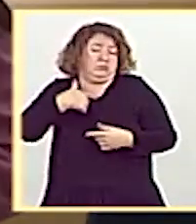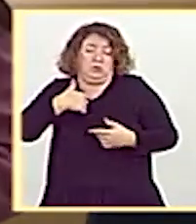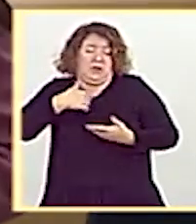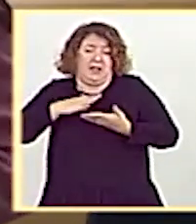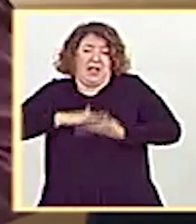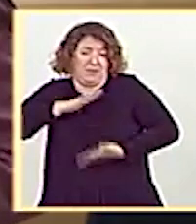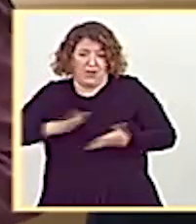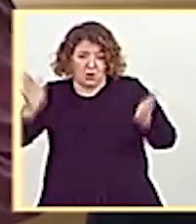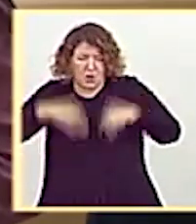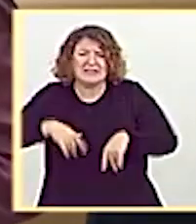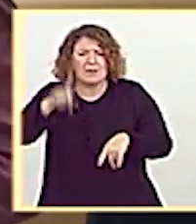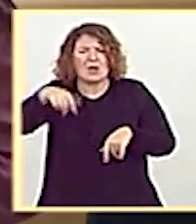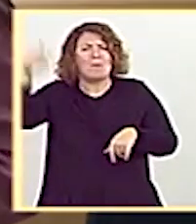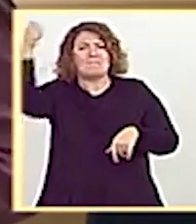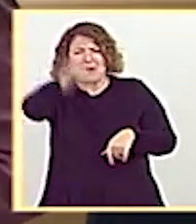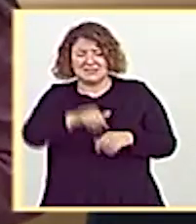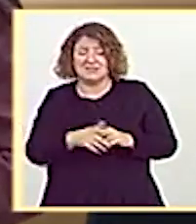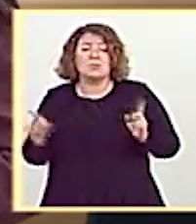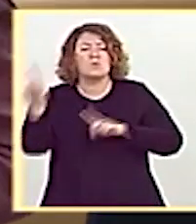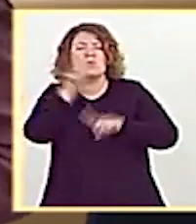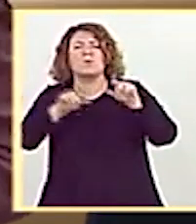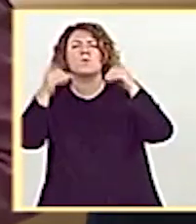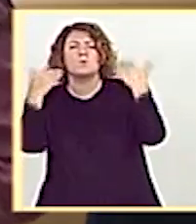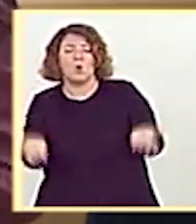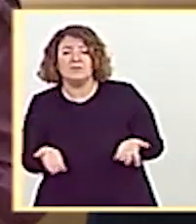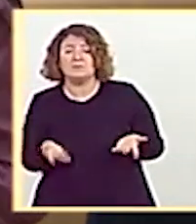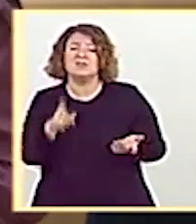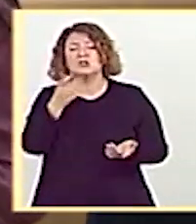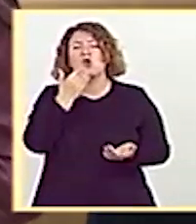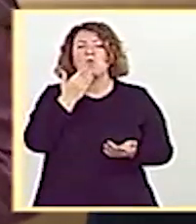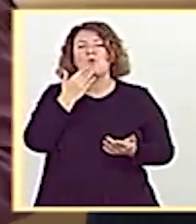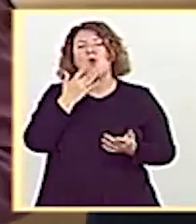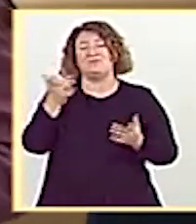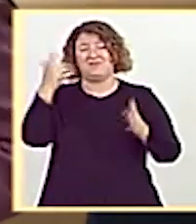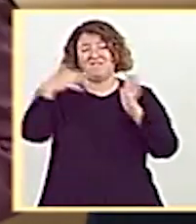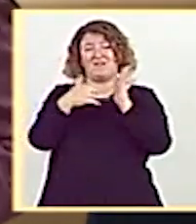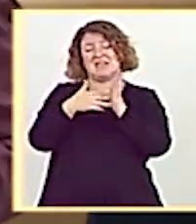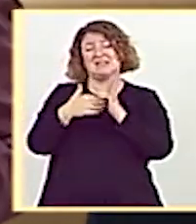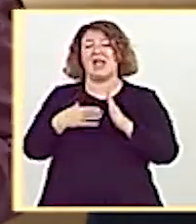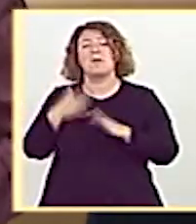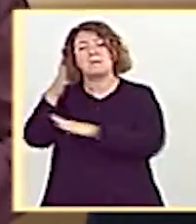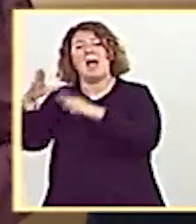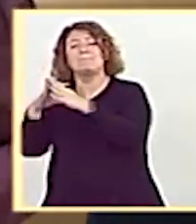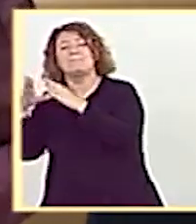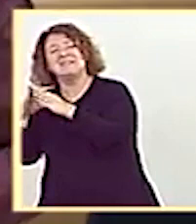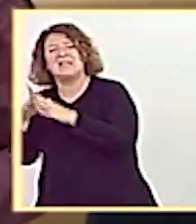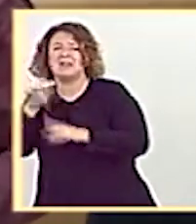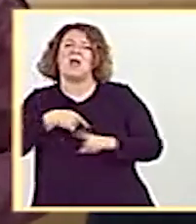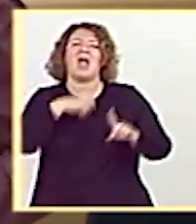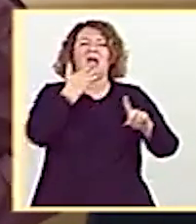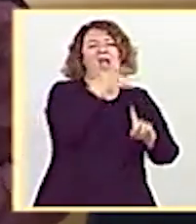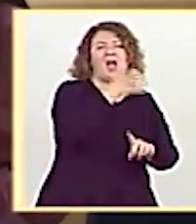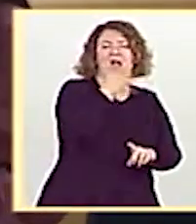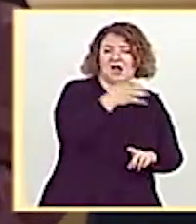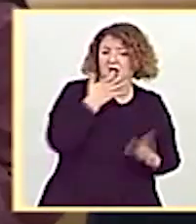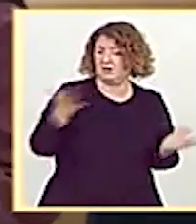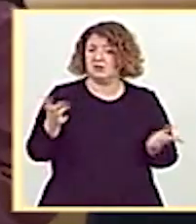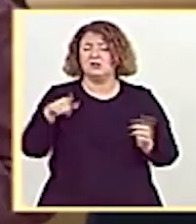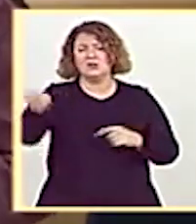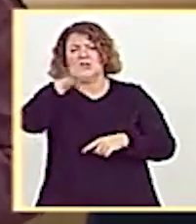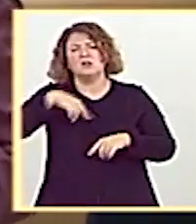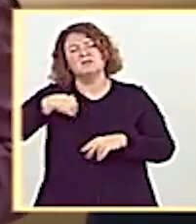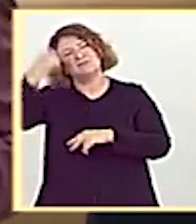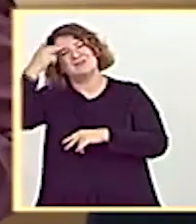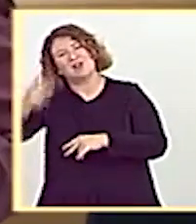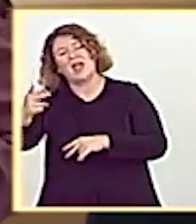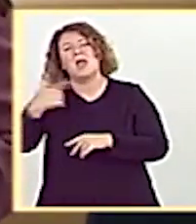machistas, señoría. El problema que ustedes tienen es que no se puede estar en misa y repicando, no se puede gobernar con los que están apoyando las terapias de reconversión